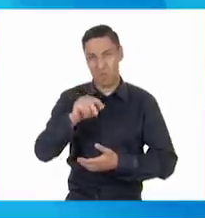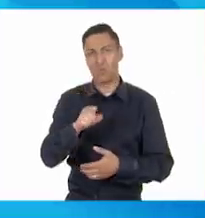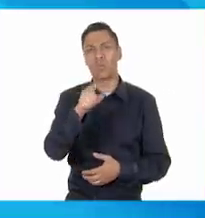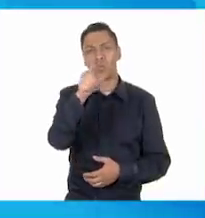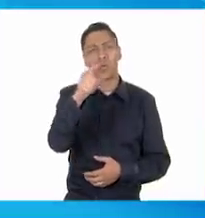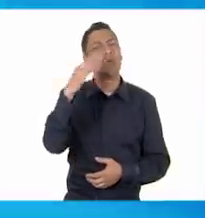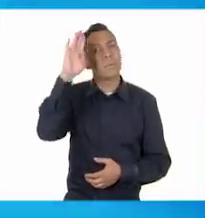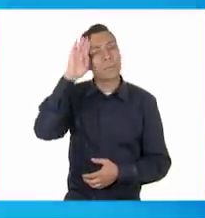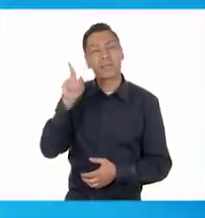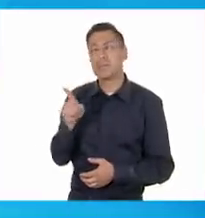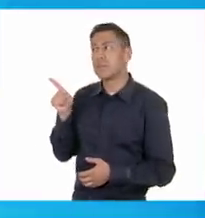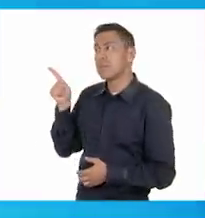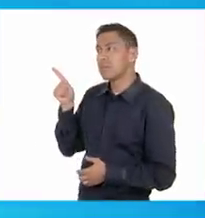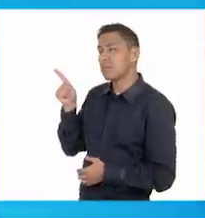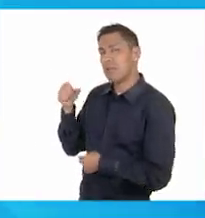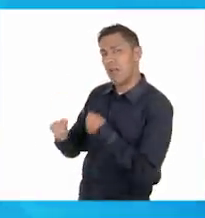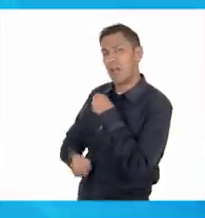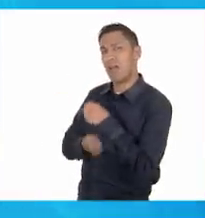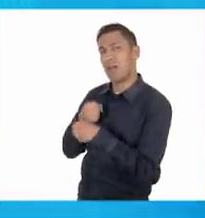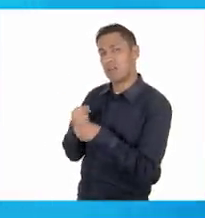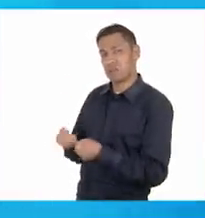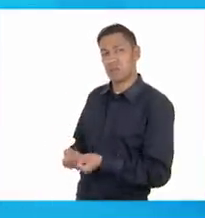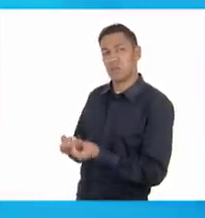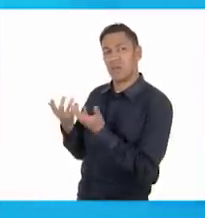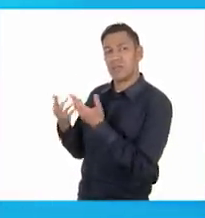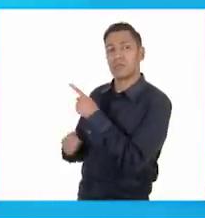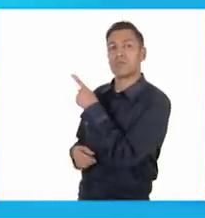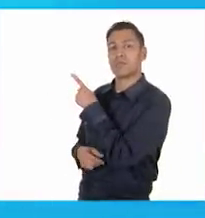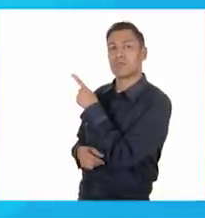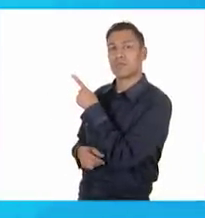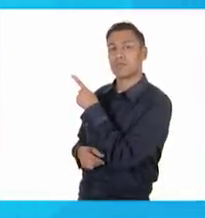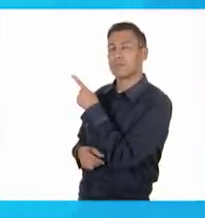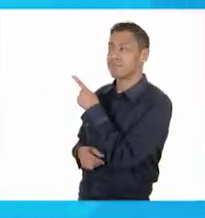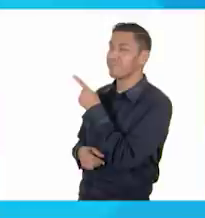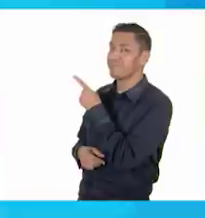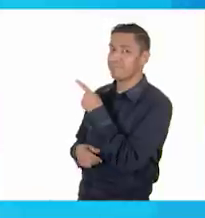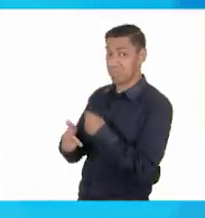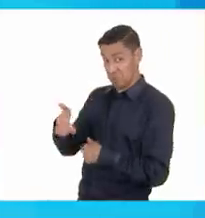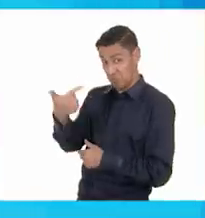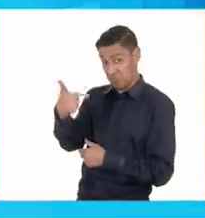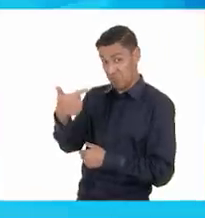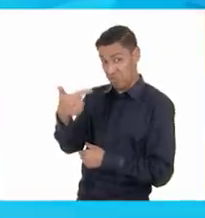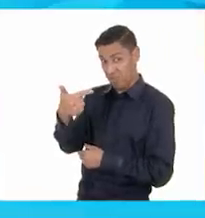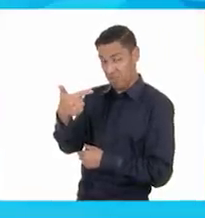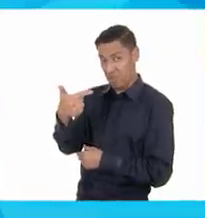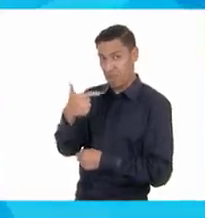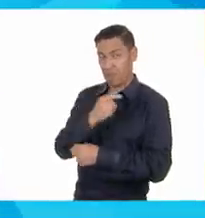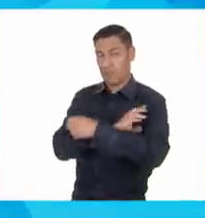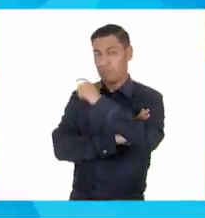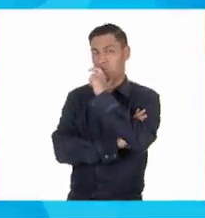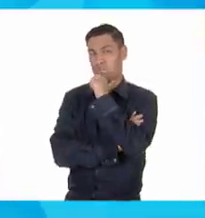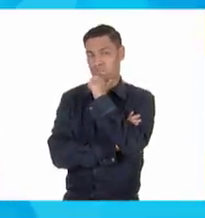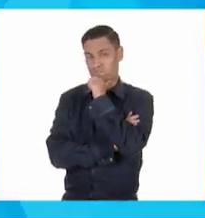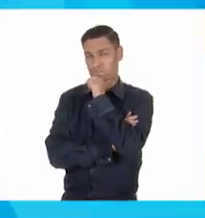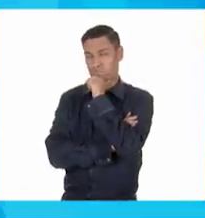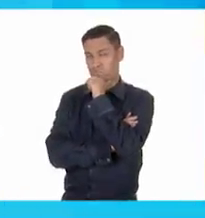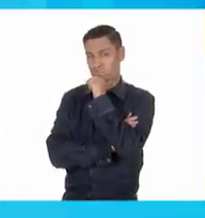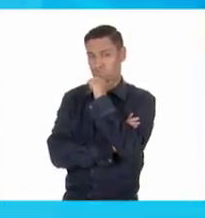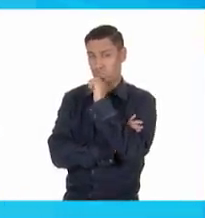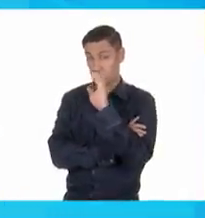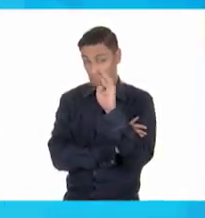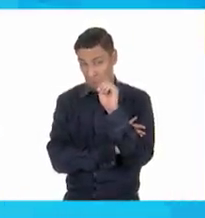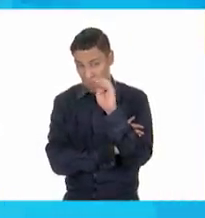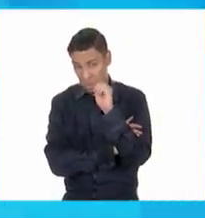este niño que estoy mostrando aquí ante ustedes? Ah, yo sé que dijeron 12, 9,